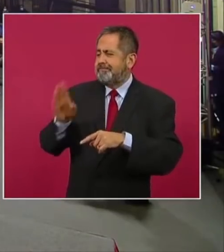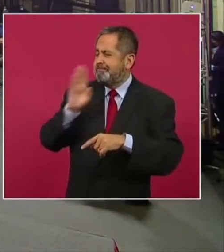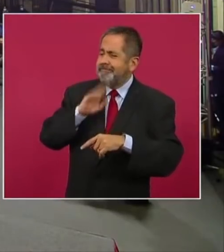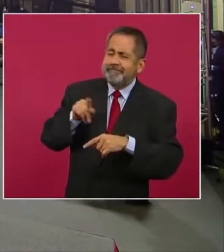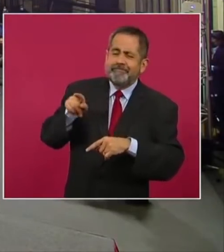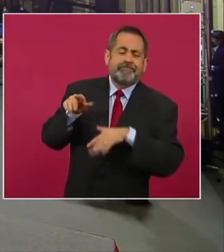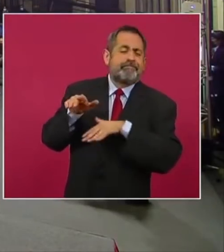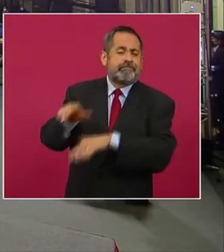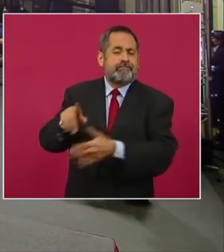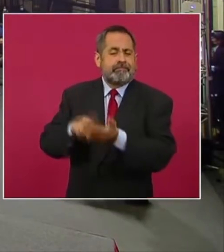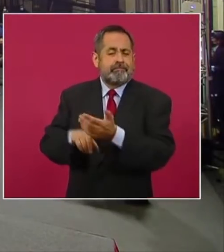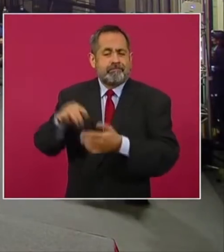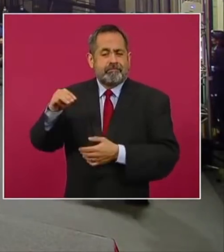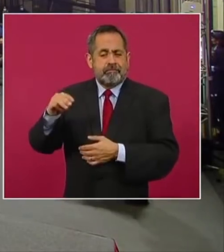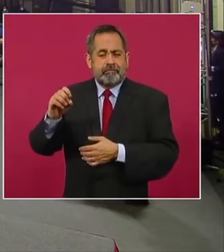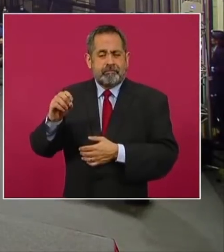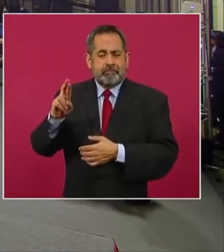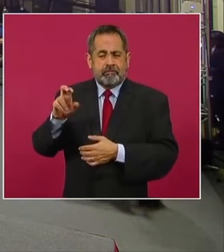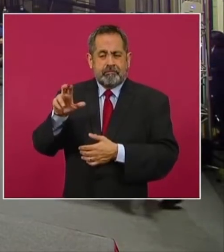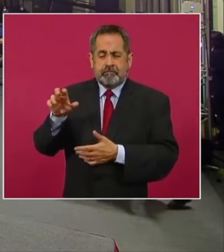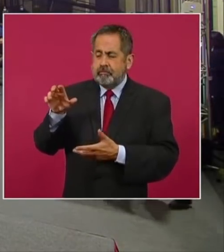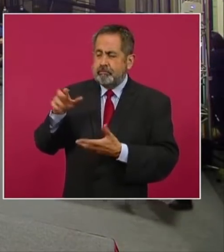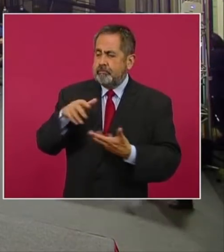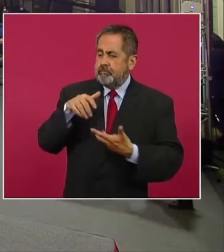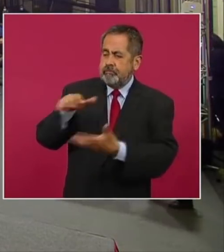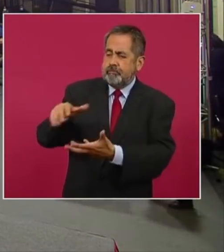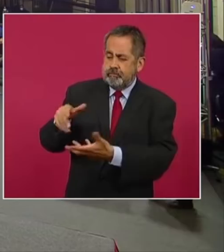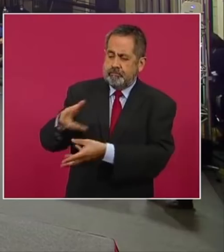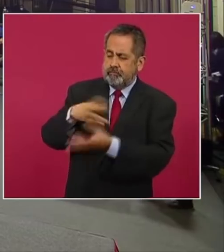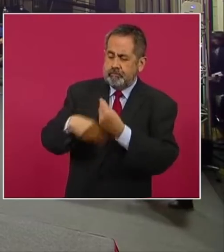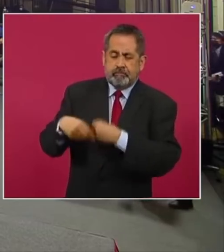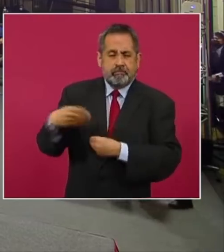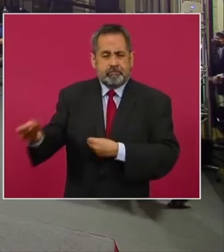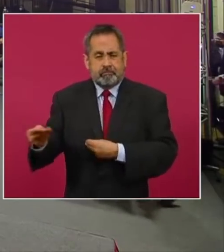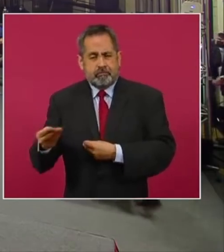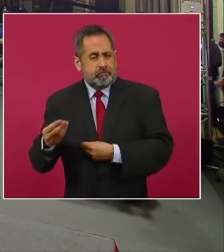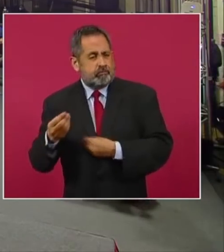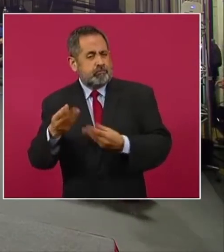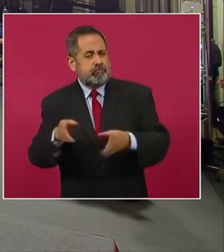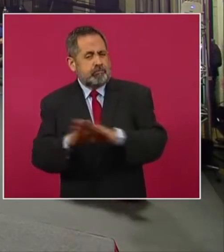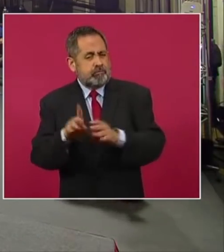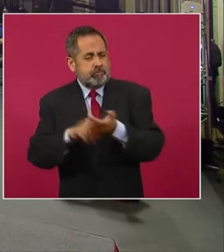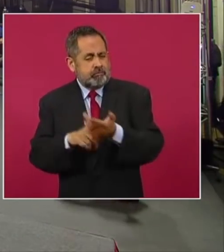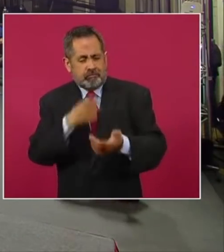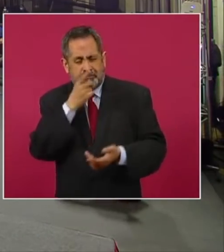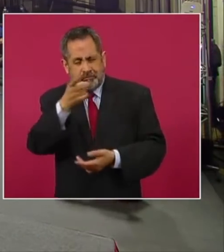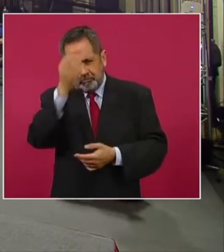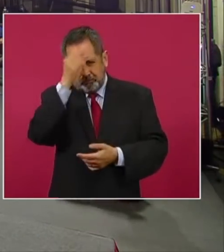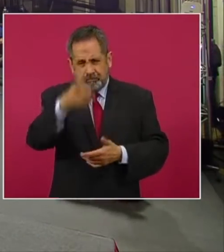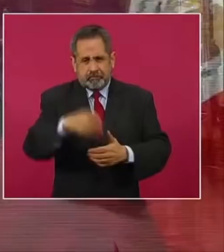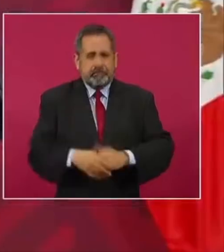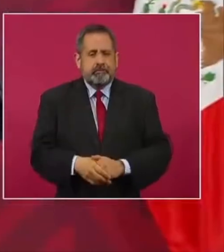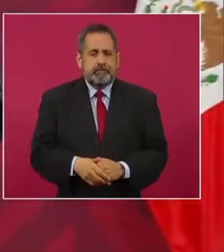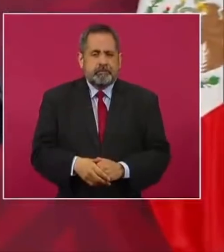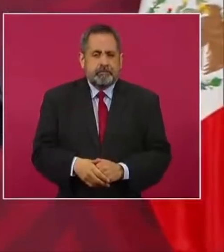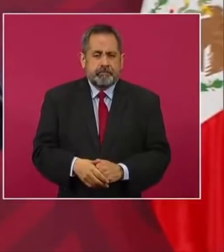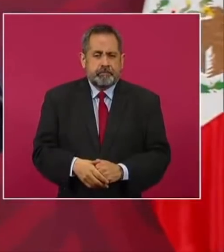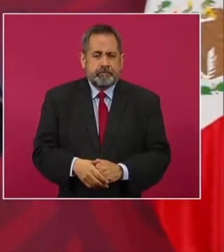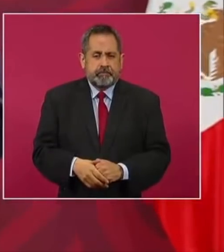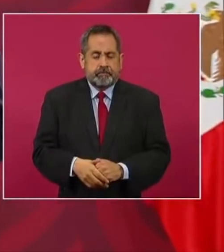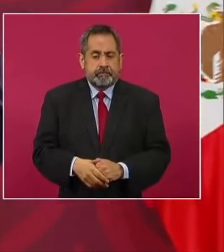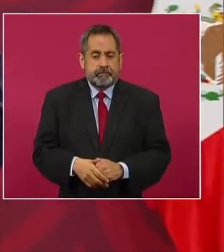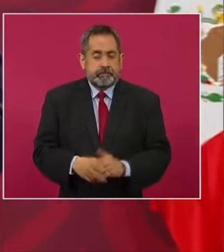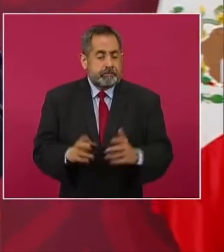que lo devuelve para la compra de vacunas y decir que son dádivas y que eso no se permite, ¿qué postura tiene usted? Bueno, no conozco